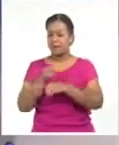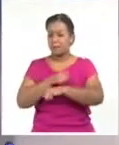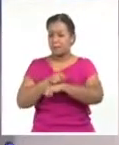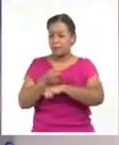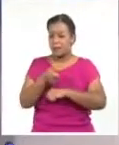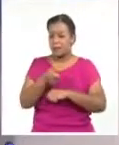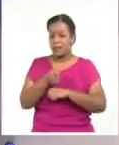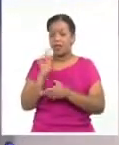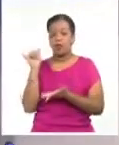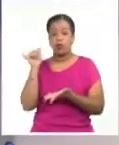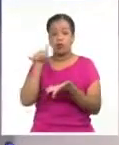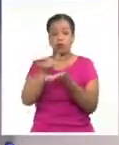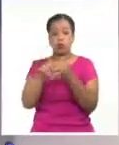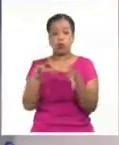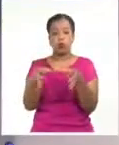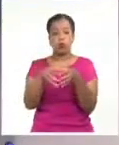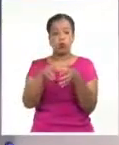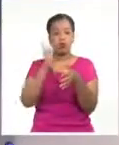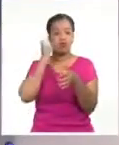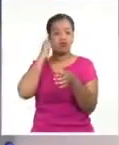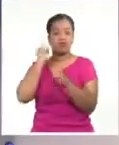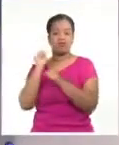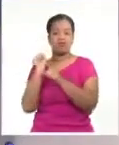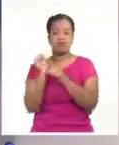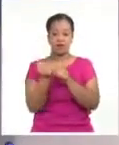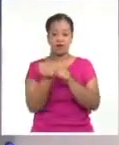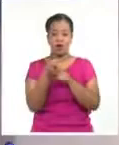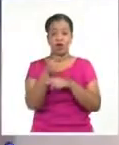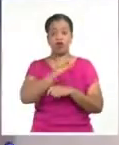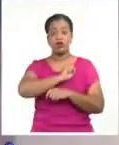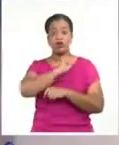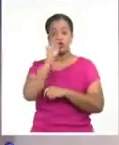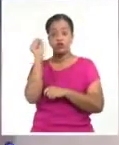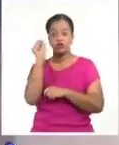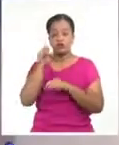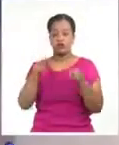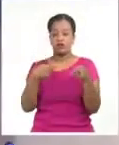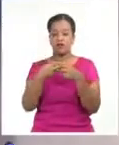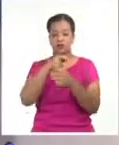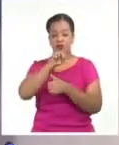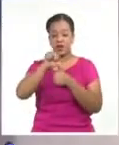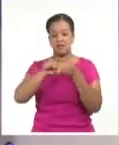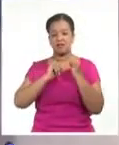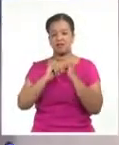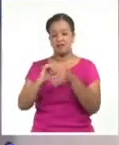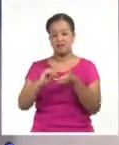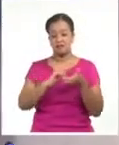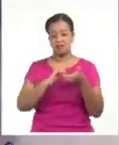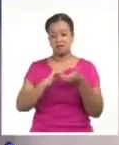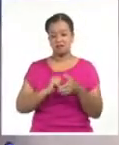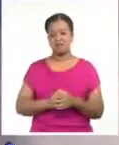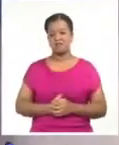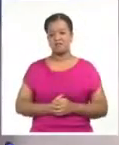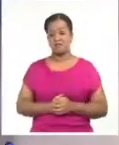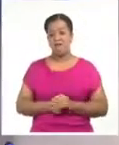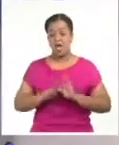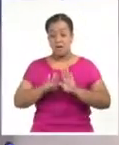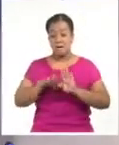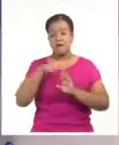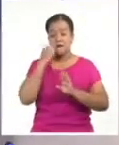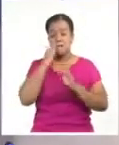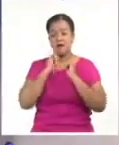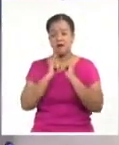país el equipo femenino de béisbol que obtuvo el título en la primera Copa del Caribe, según informa el colega Jimmy Castillo. Espere más